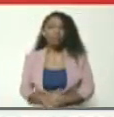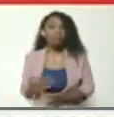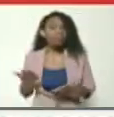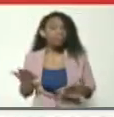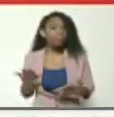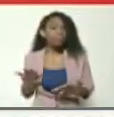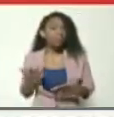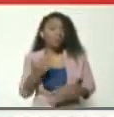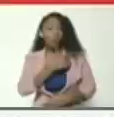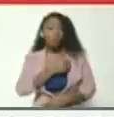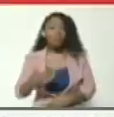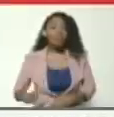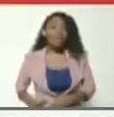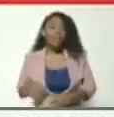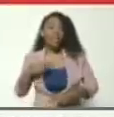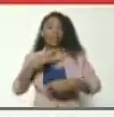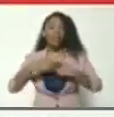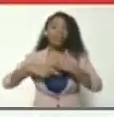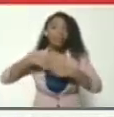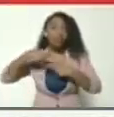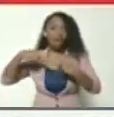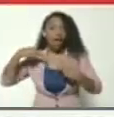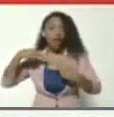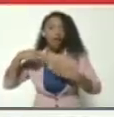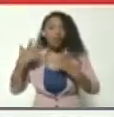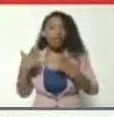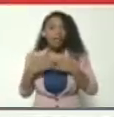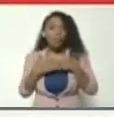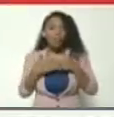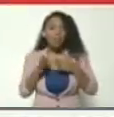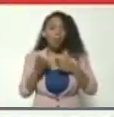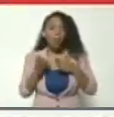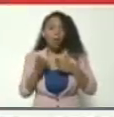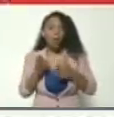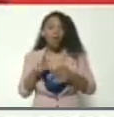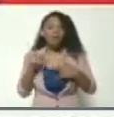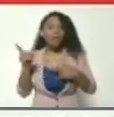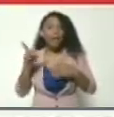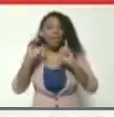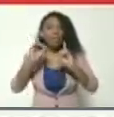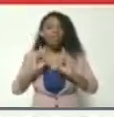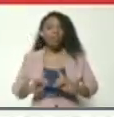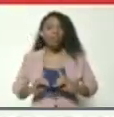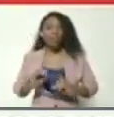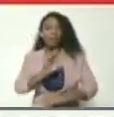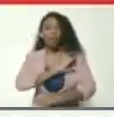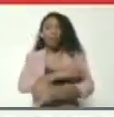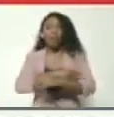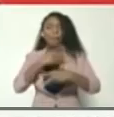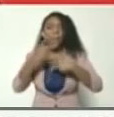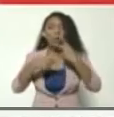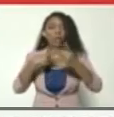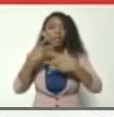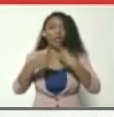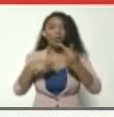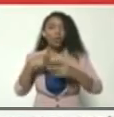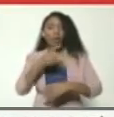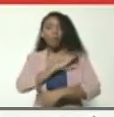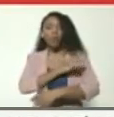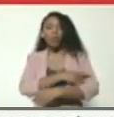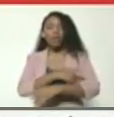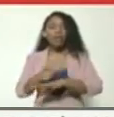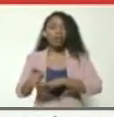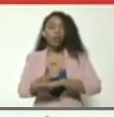Un presidente revolucionario que abre las compuertas de las decisiones del poder político, del poder